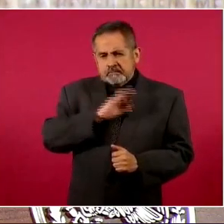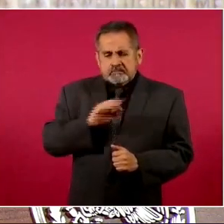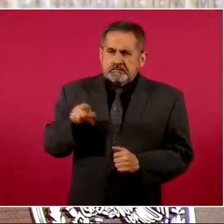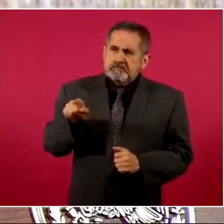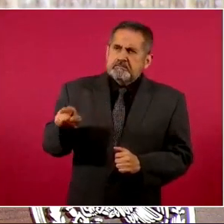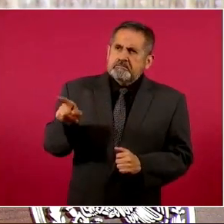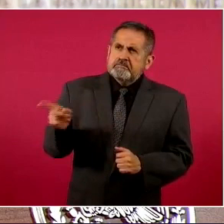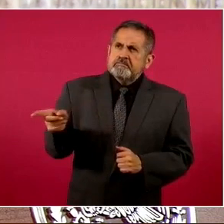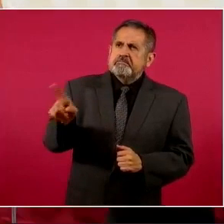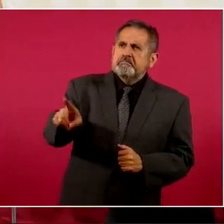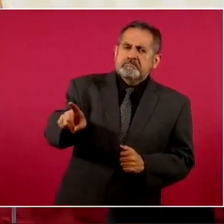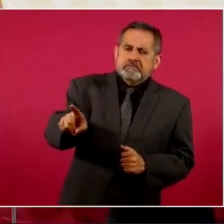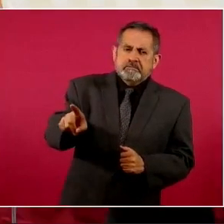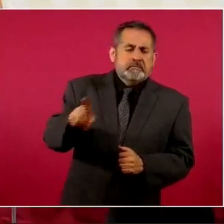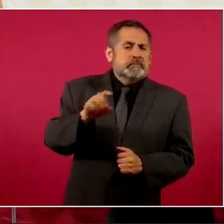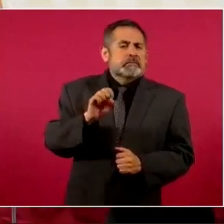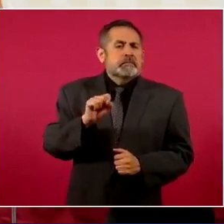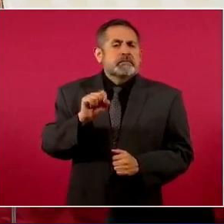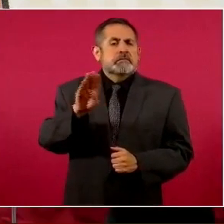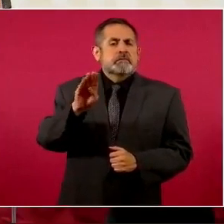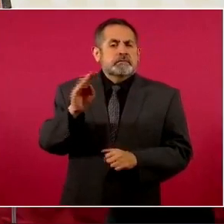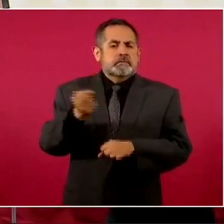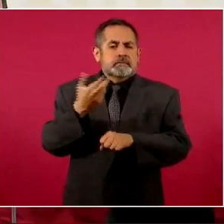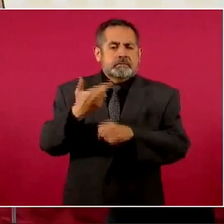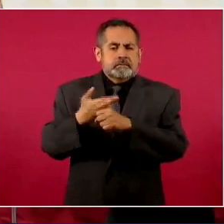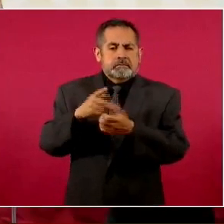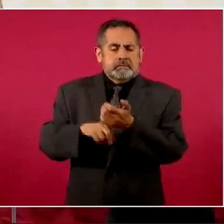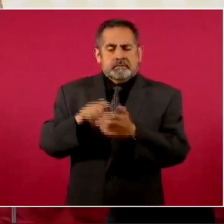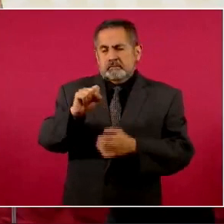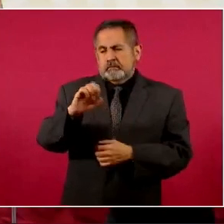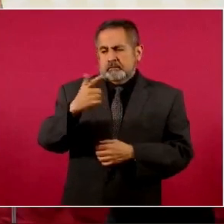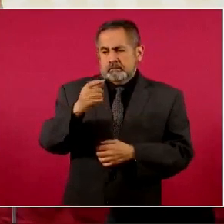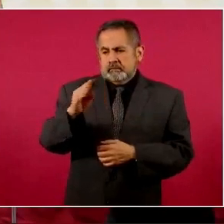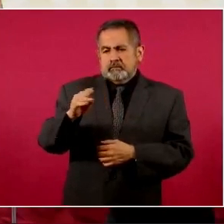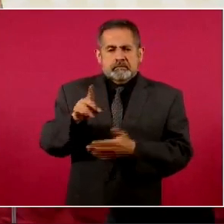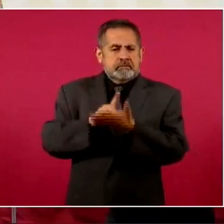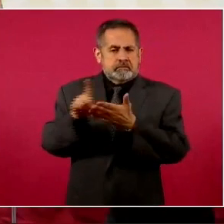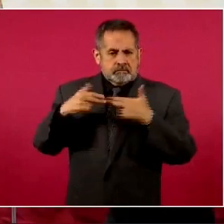la Subsecretaría de Gobernación de Derechos